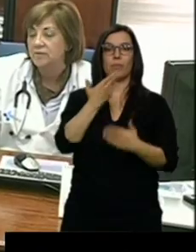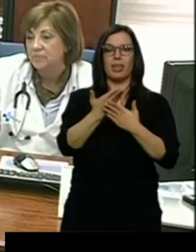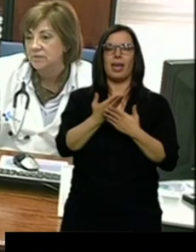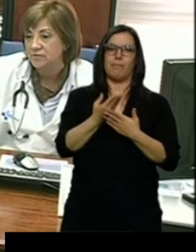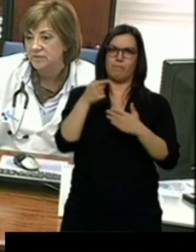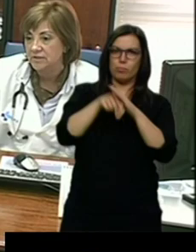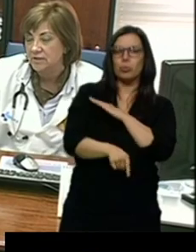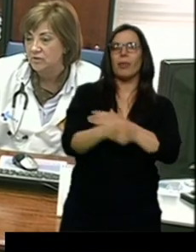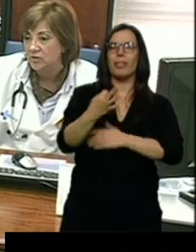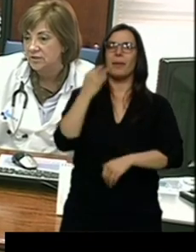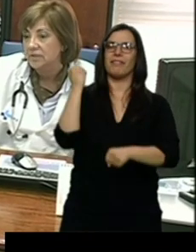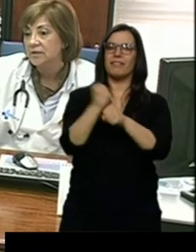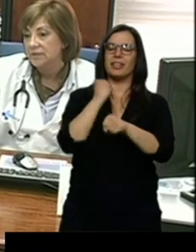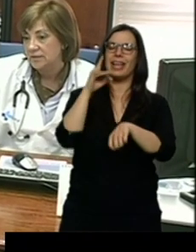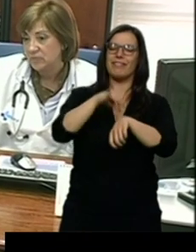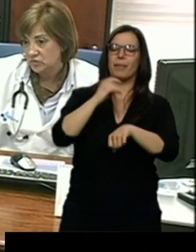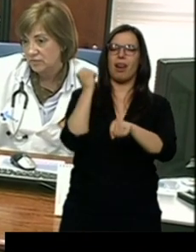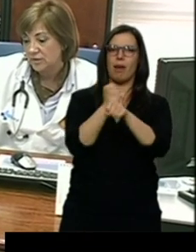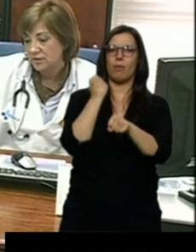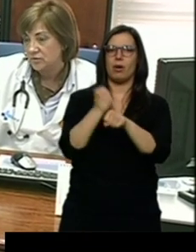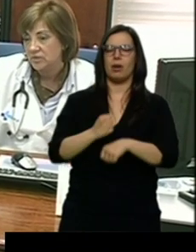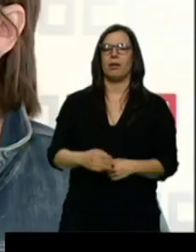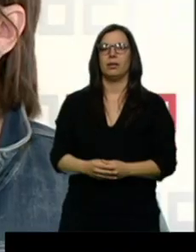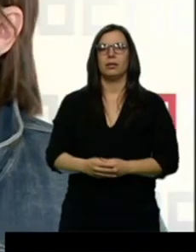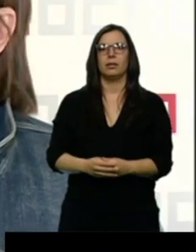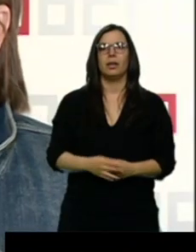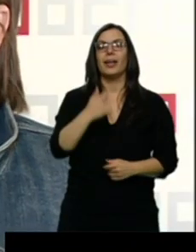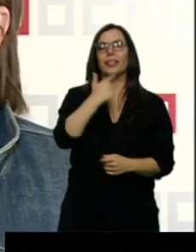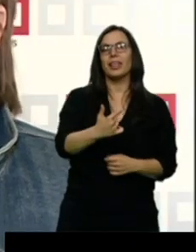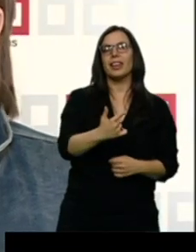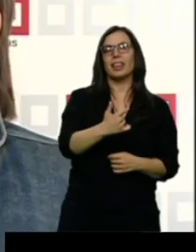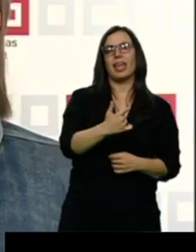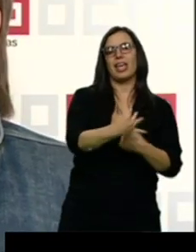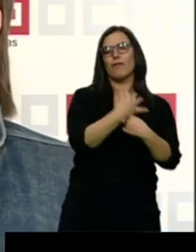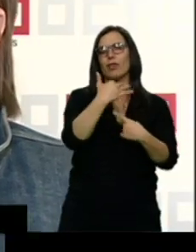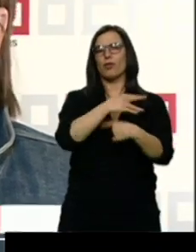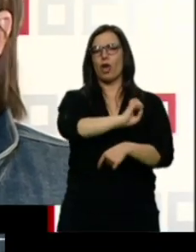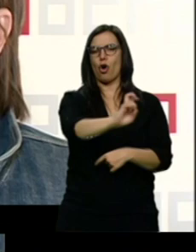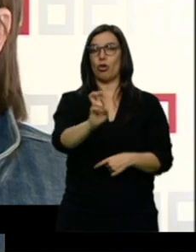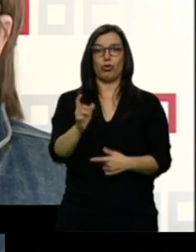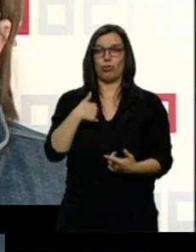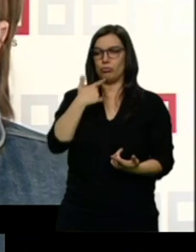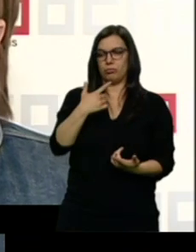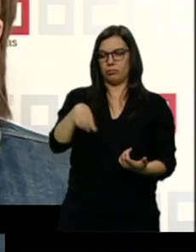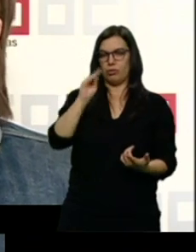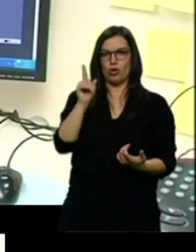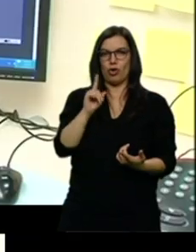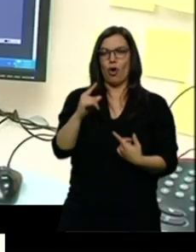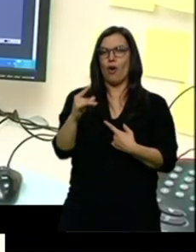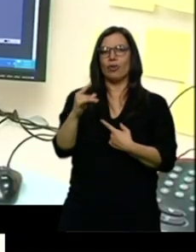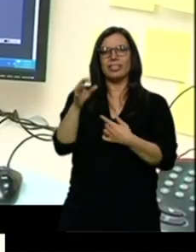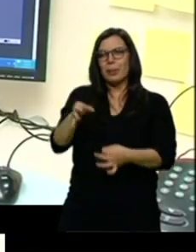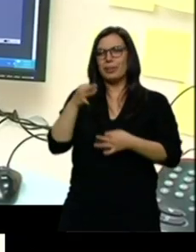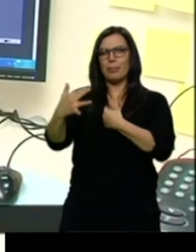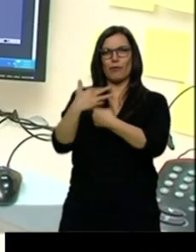enfermedad laboral. Viene diciendo que hay otros factores que puedan influir. Nosotros entendemos que no, que no puede haber otros factores. Los factores siempre son laborales. Las